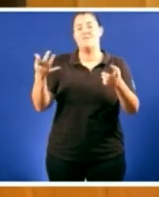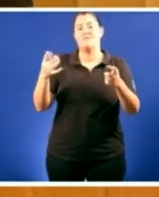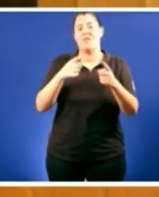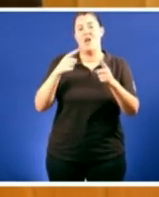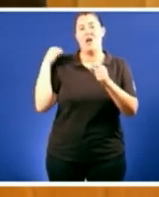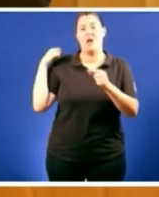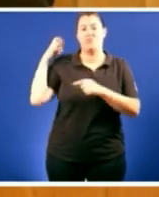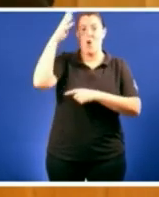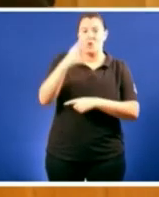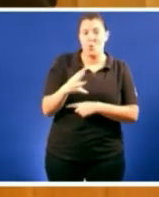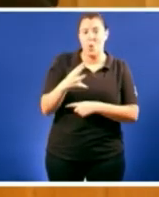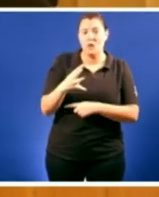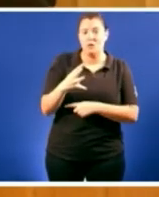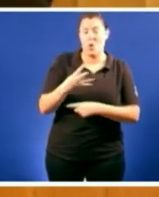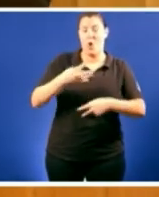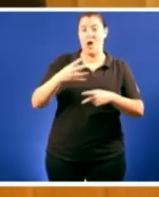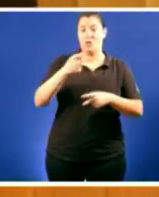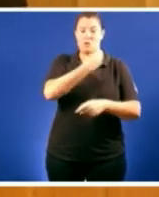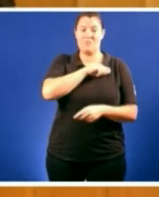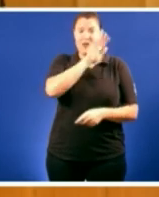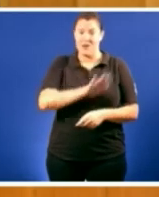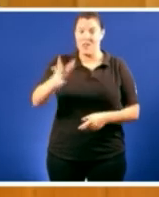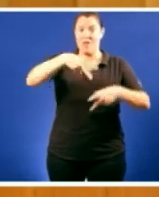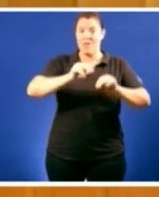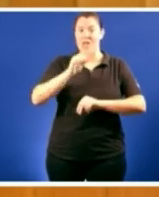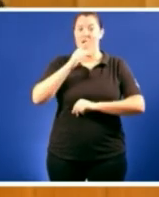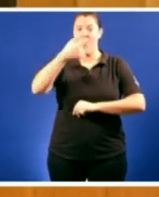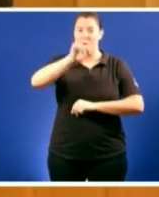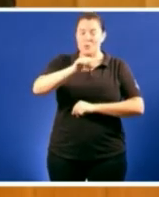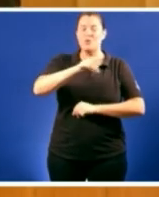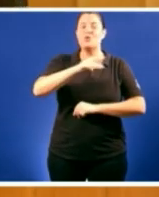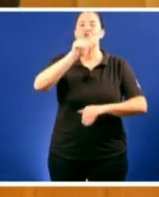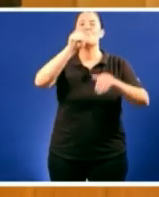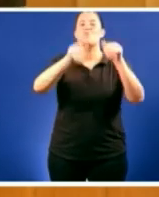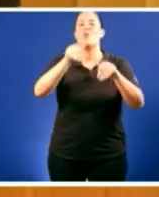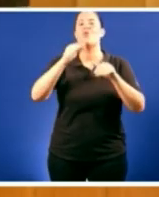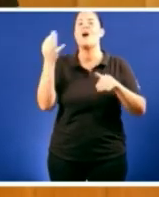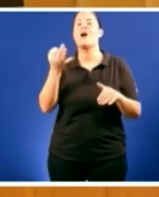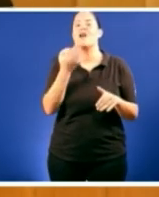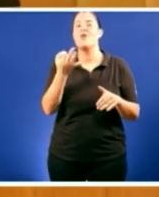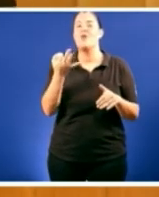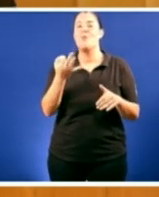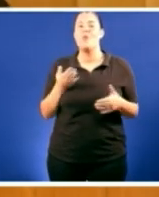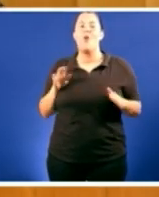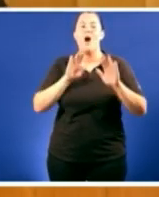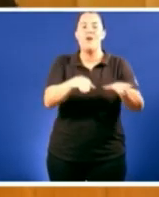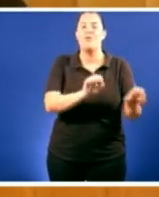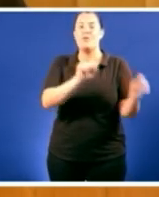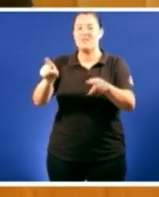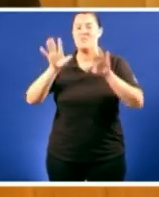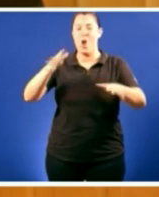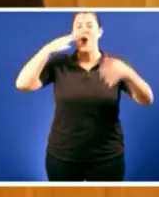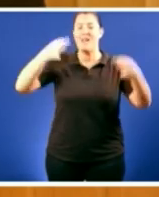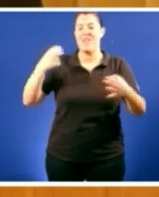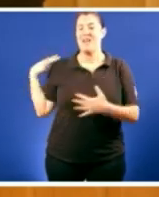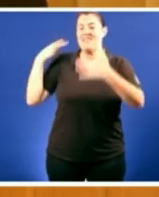vostedes votan a favor da transferencia pero a realidade é que durante sete anos non fixeron nada e hai